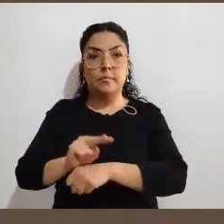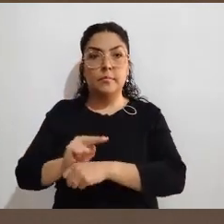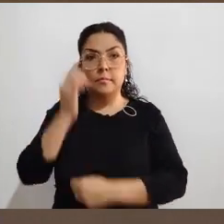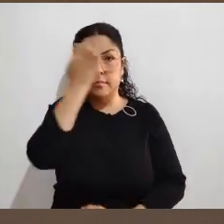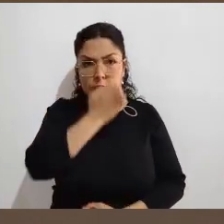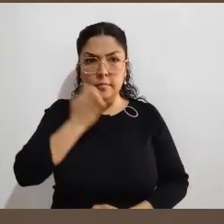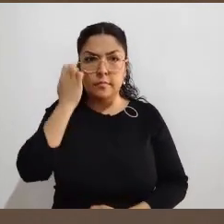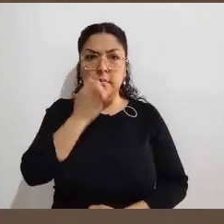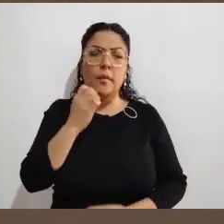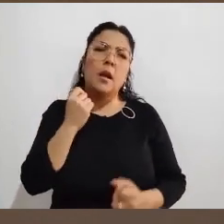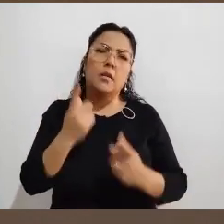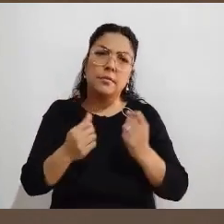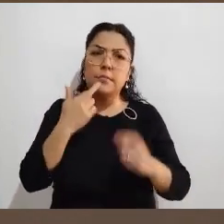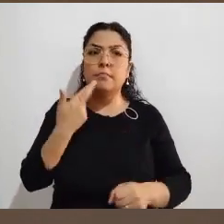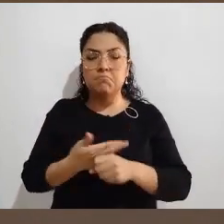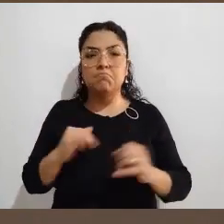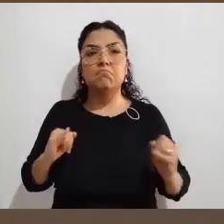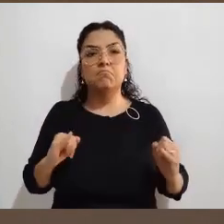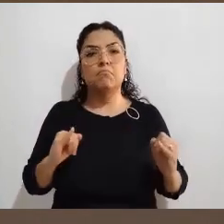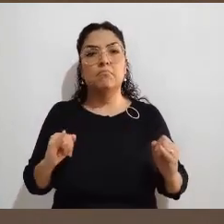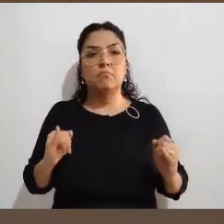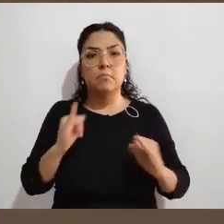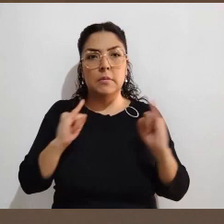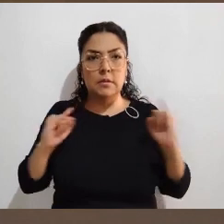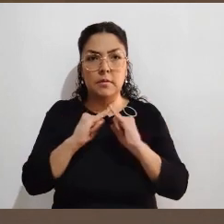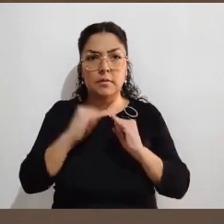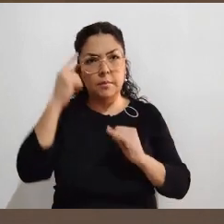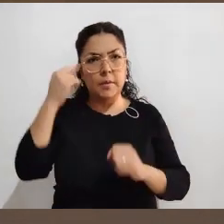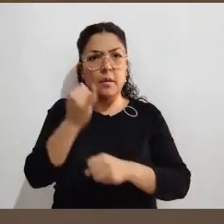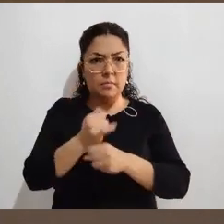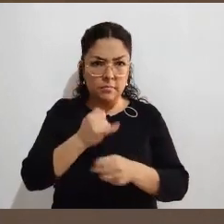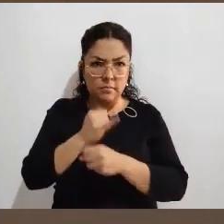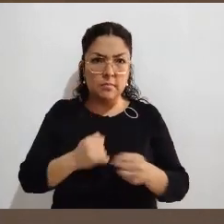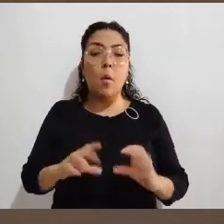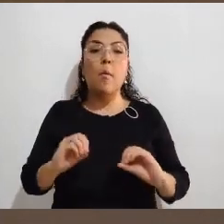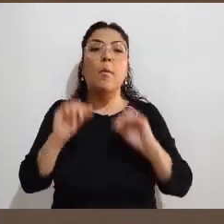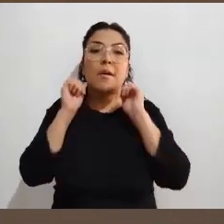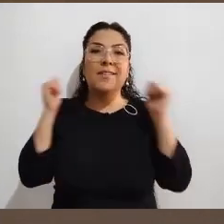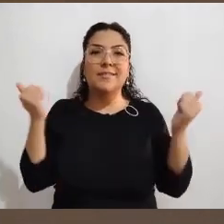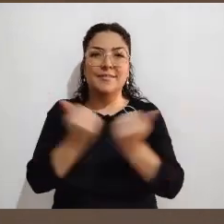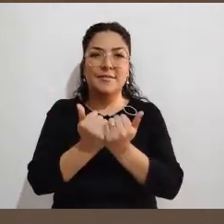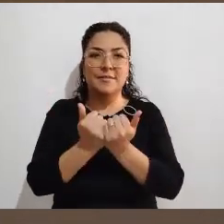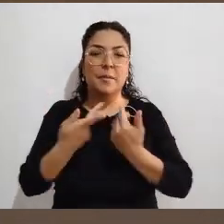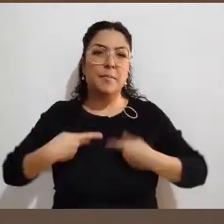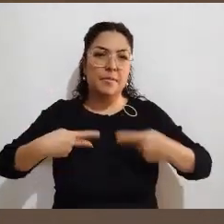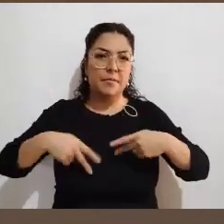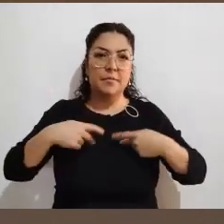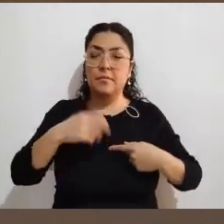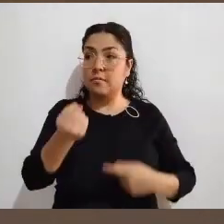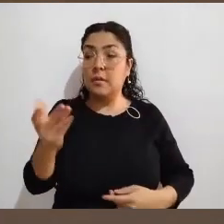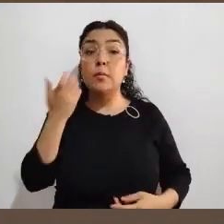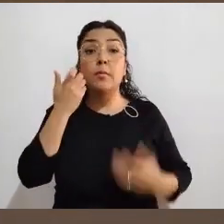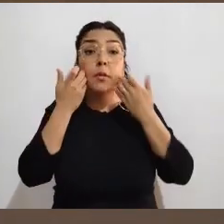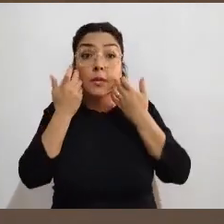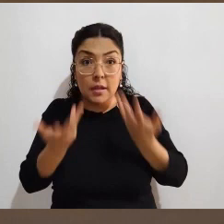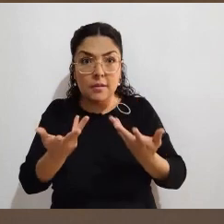También hay centros de investigación e inclusive también hay asociaciones civiles de ciudadanía que también quieren hacer